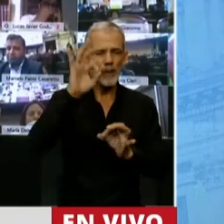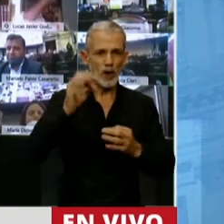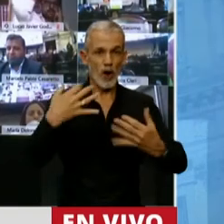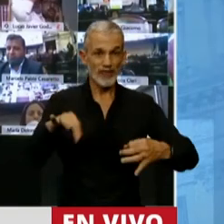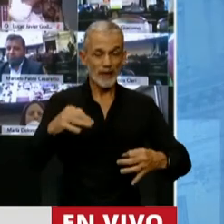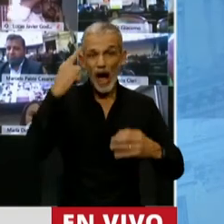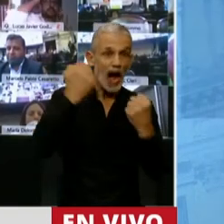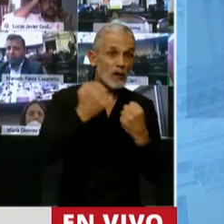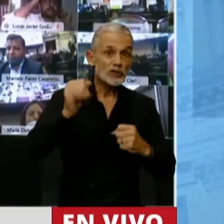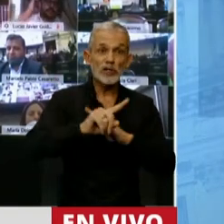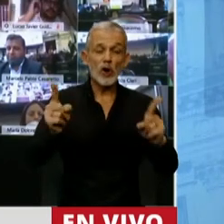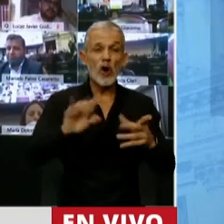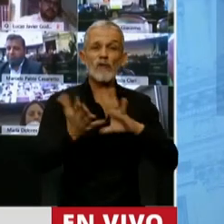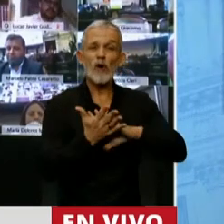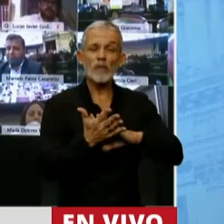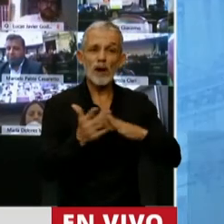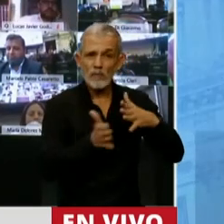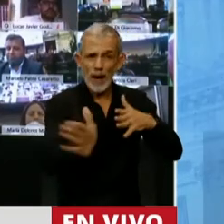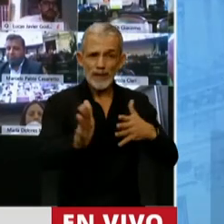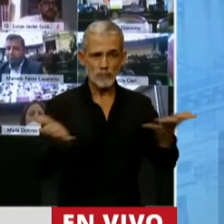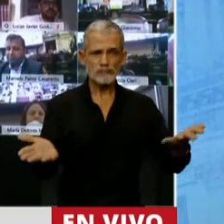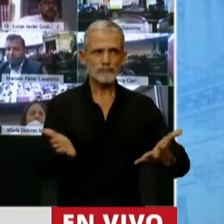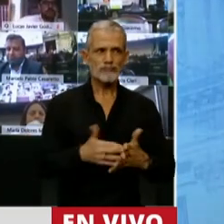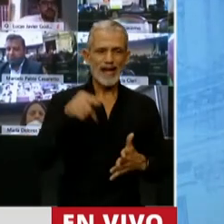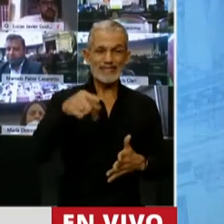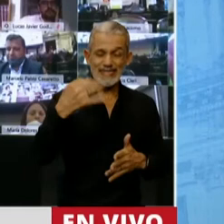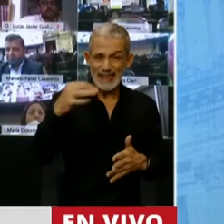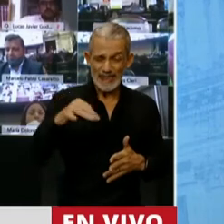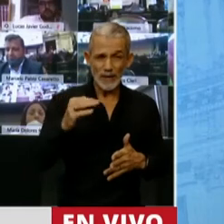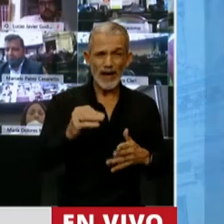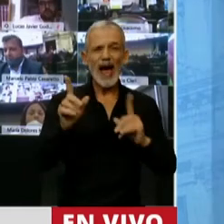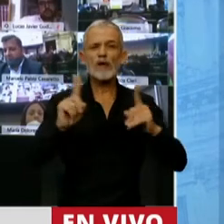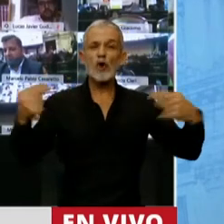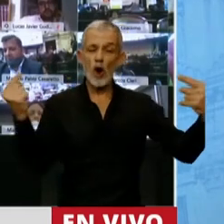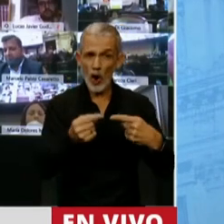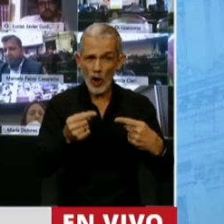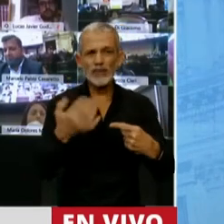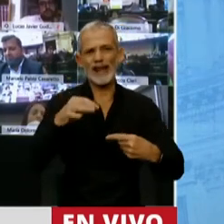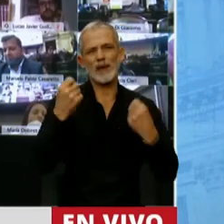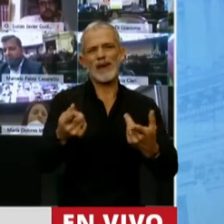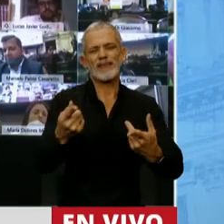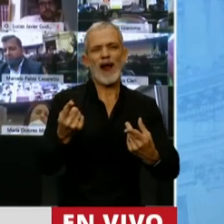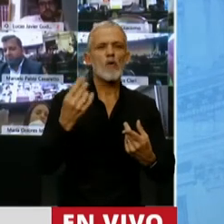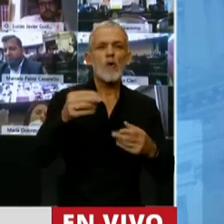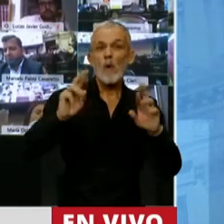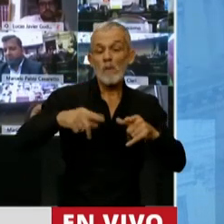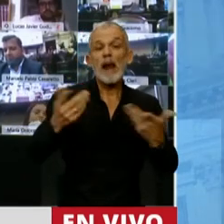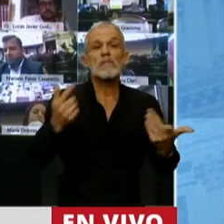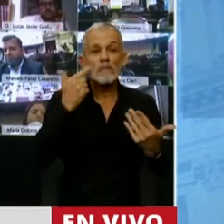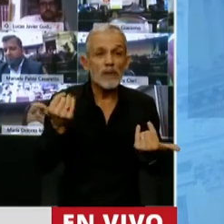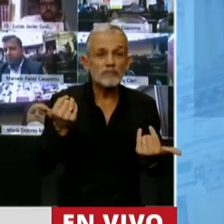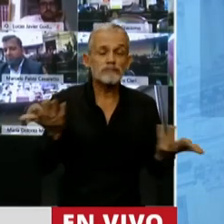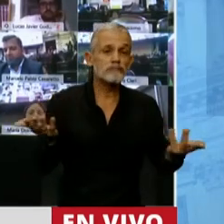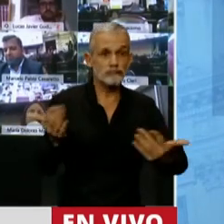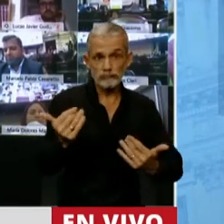Si estamos de acuerdo o no con ese rumbo. Y quienes se oponen, creo yo, deberían ofrecer en todo caso un plan alternativo,